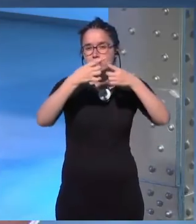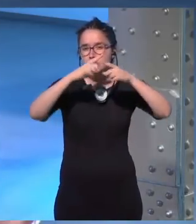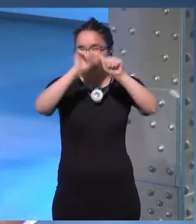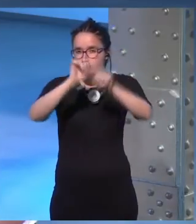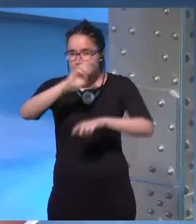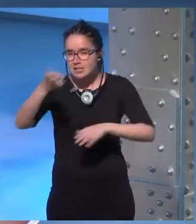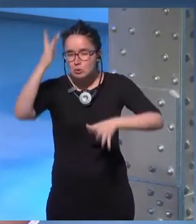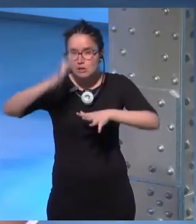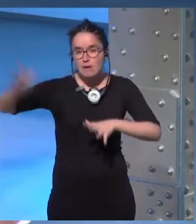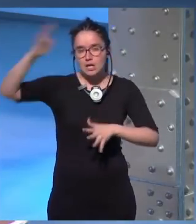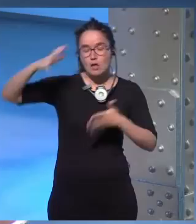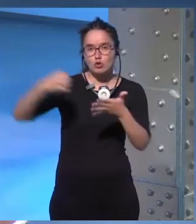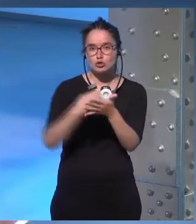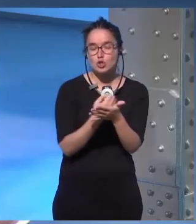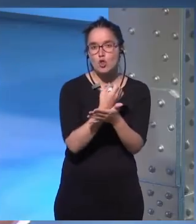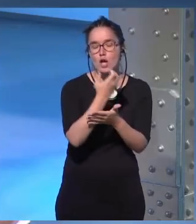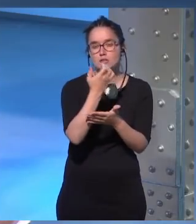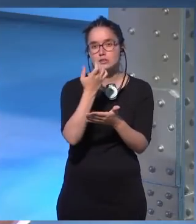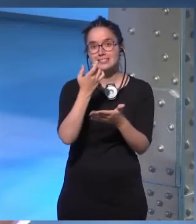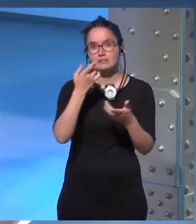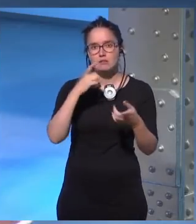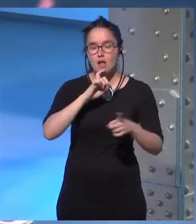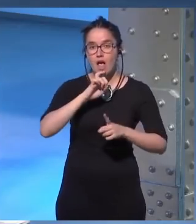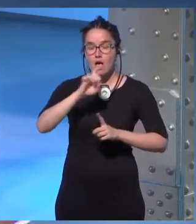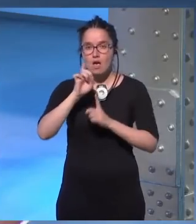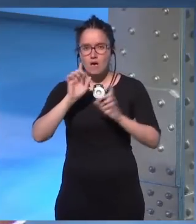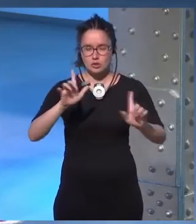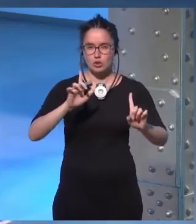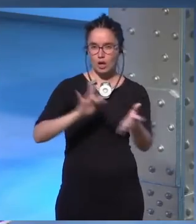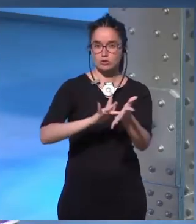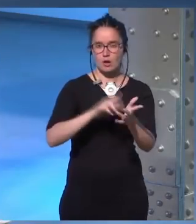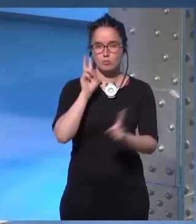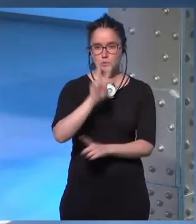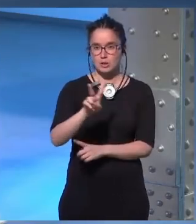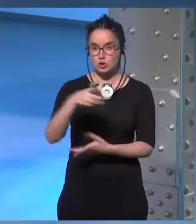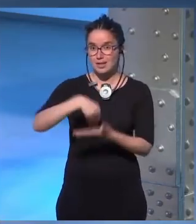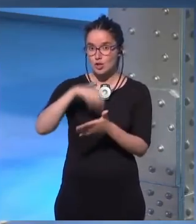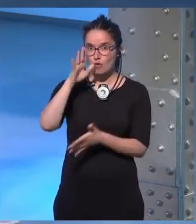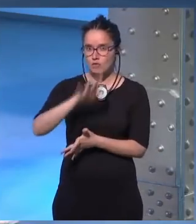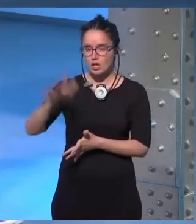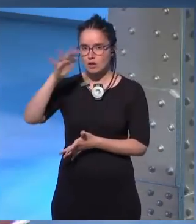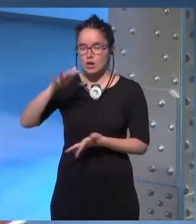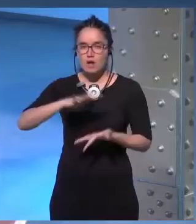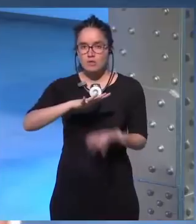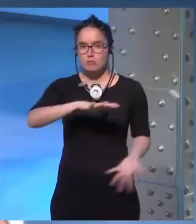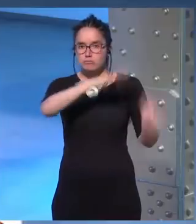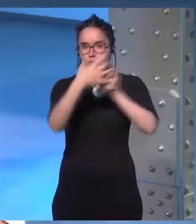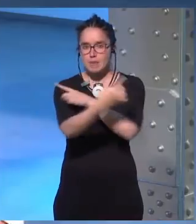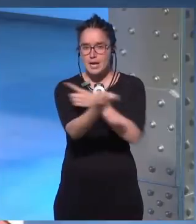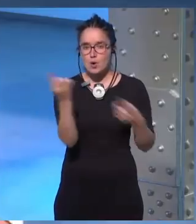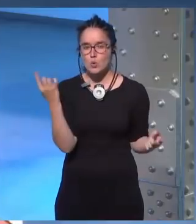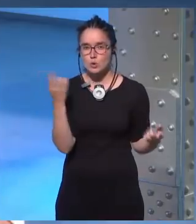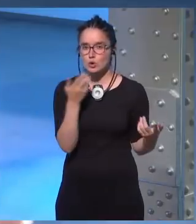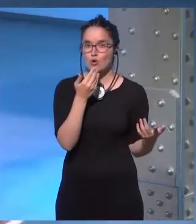imaginando todas esas señales de advertencia que hemos encontrado en la ficción se han convertido para algunos